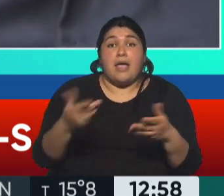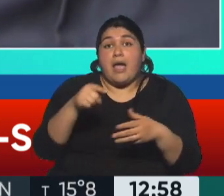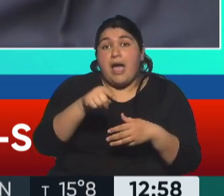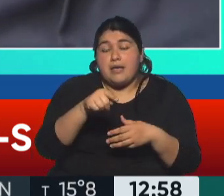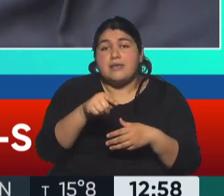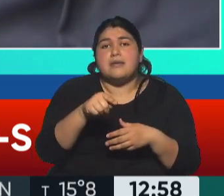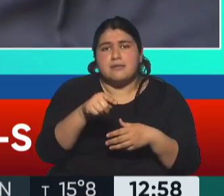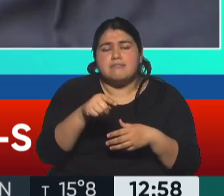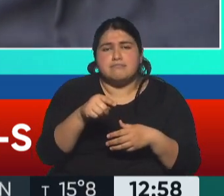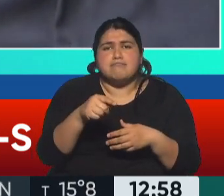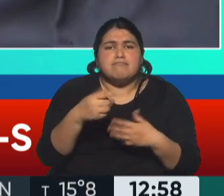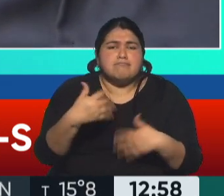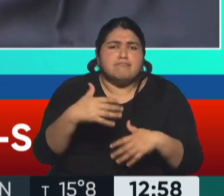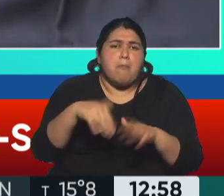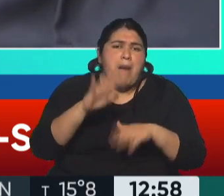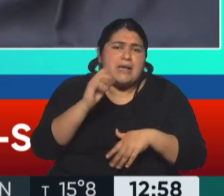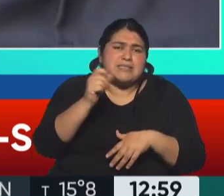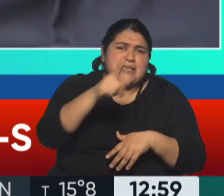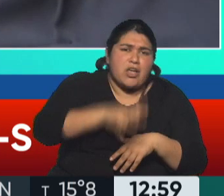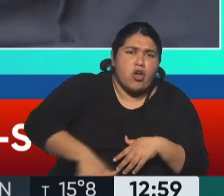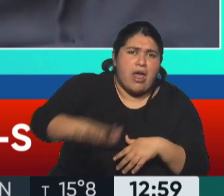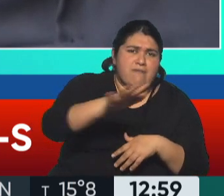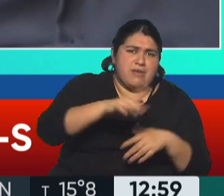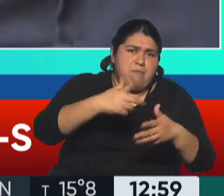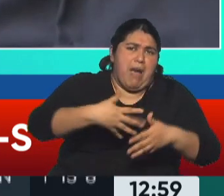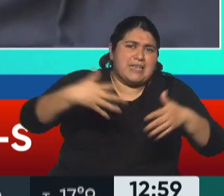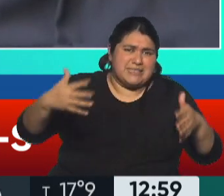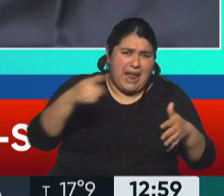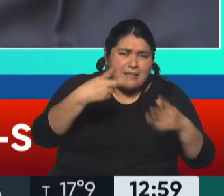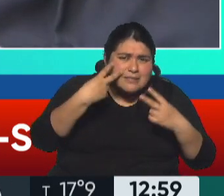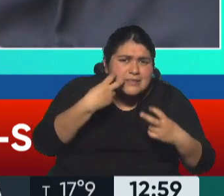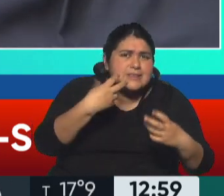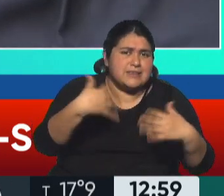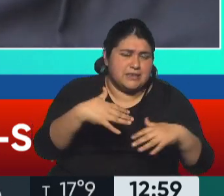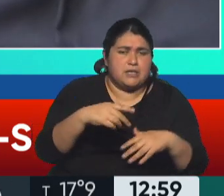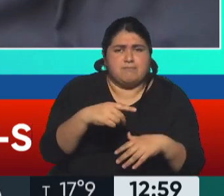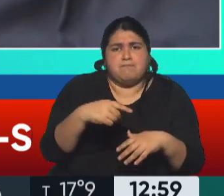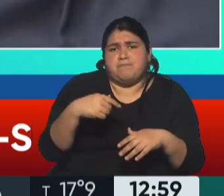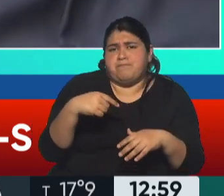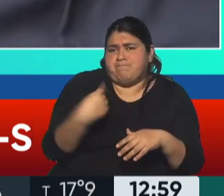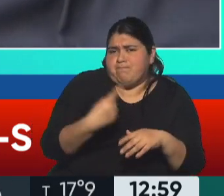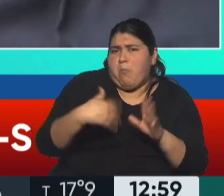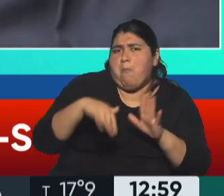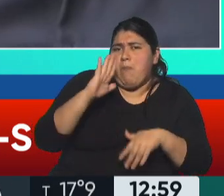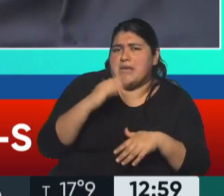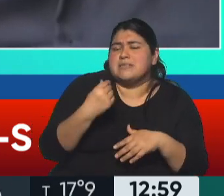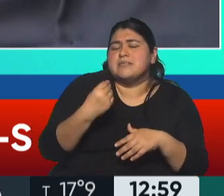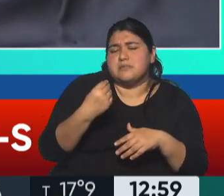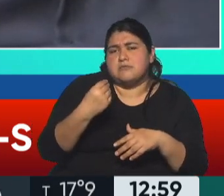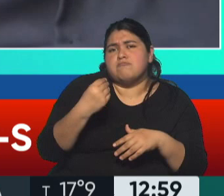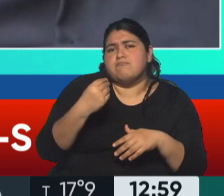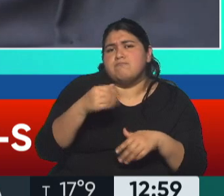Y tiene una expansión geográfica impresionante. O sea, que como dije antes, estamos con más que ochenta y tantos